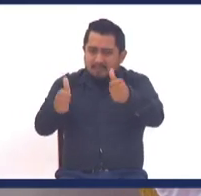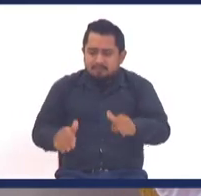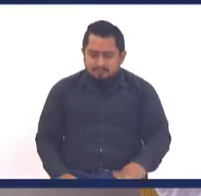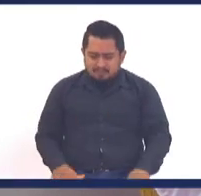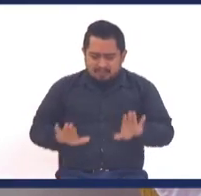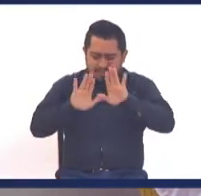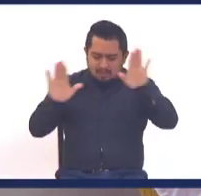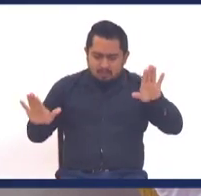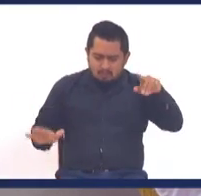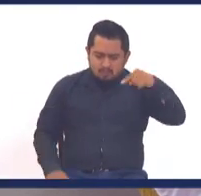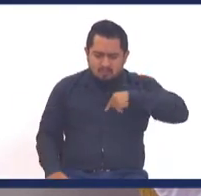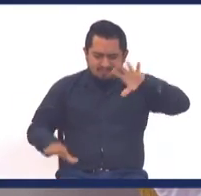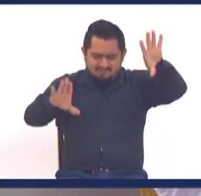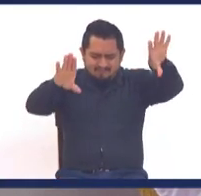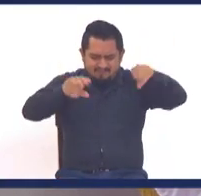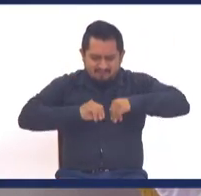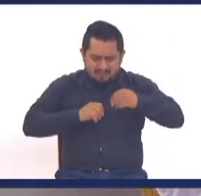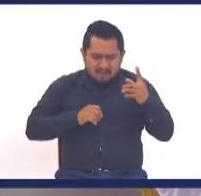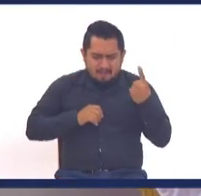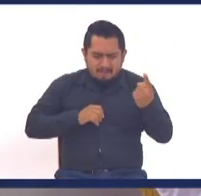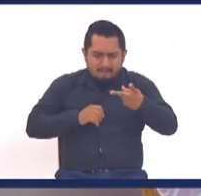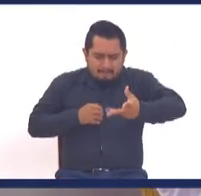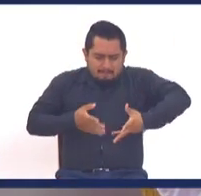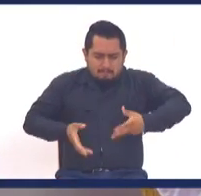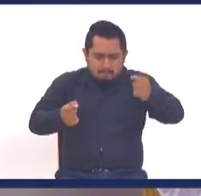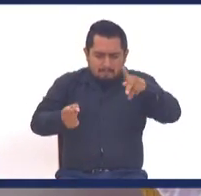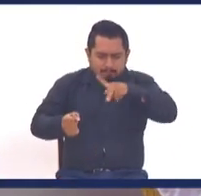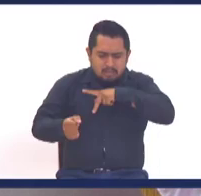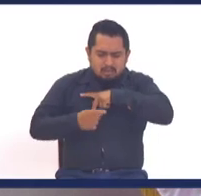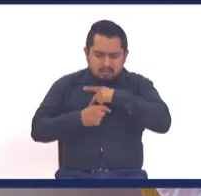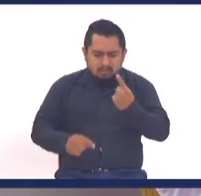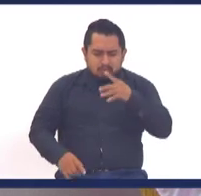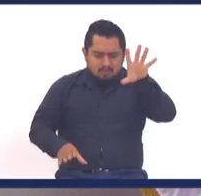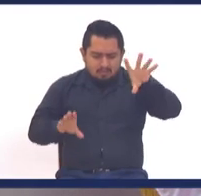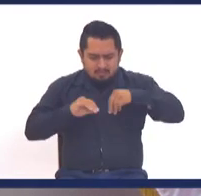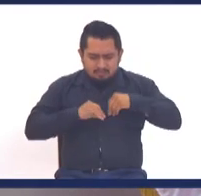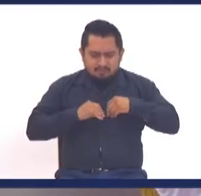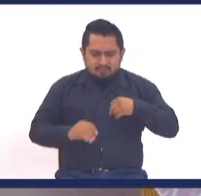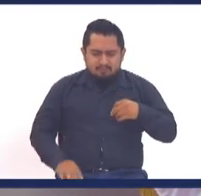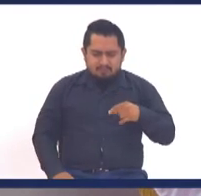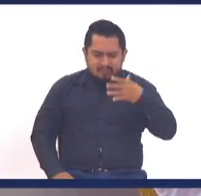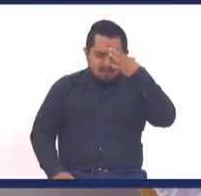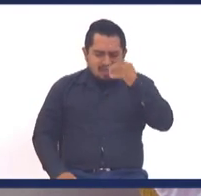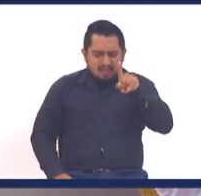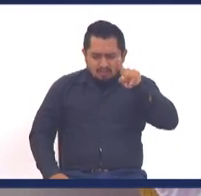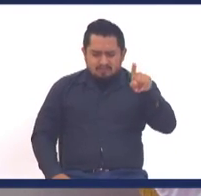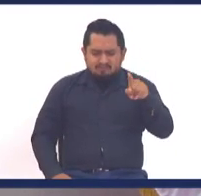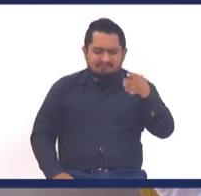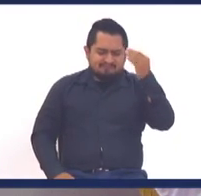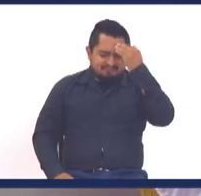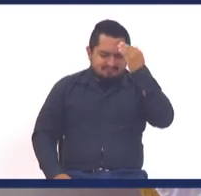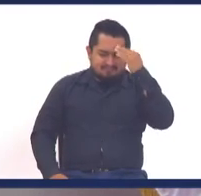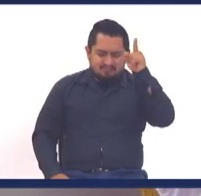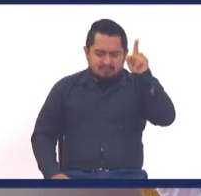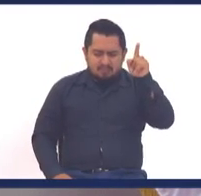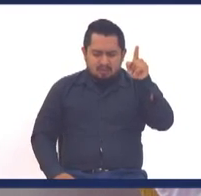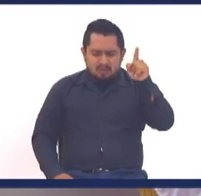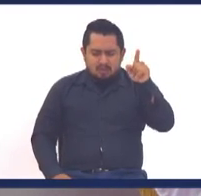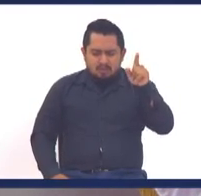Señor Jesús, yo te recibo hoy, como mi único y suficiente Salvador personal, declaro que tú eres Dios,